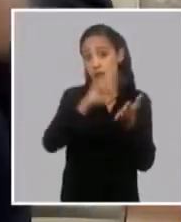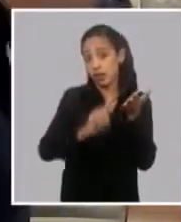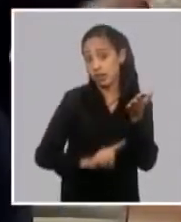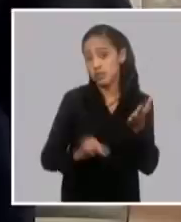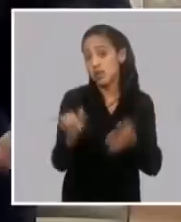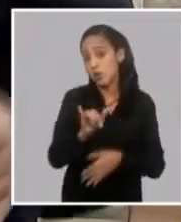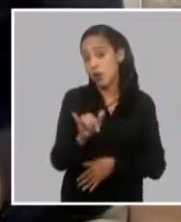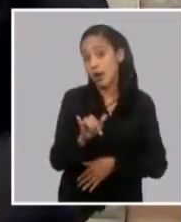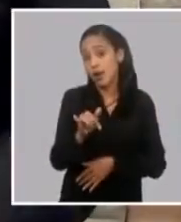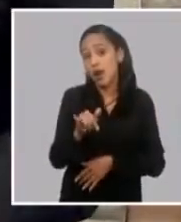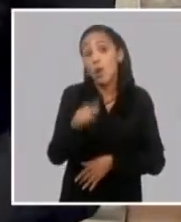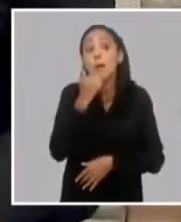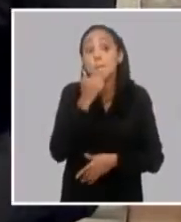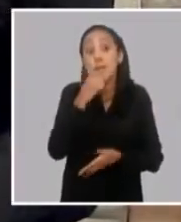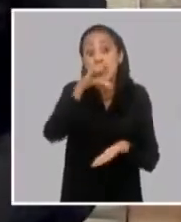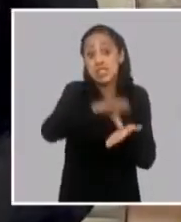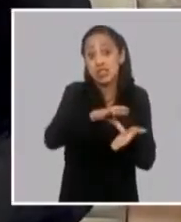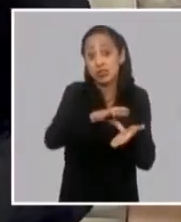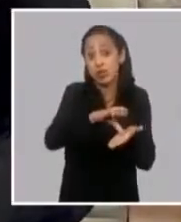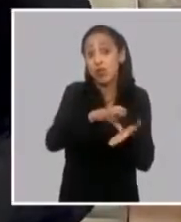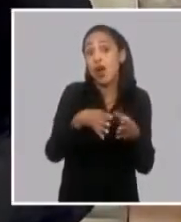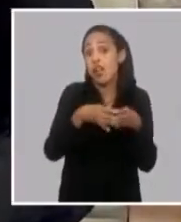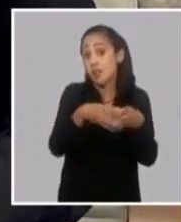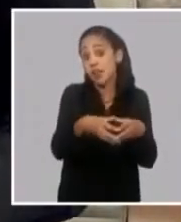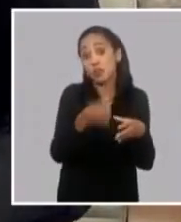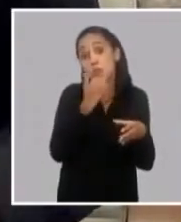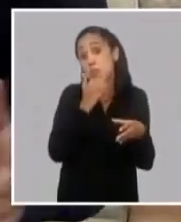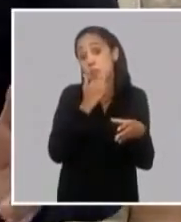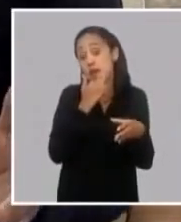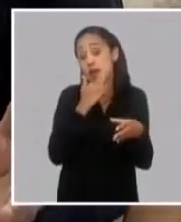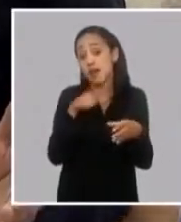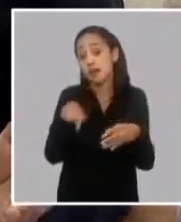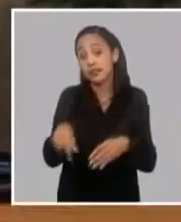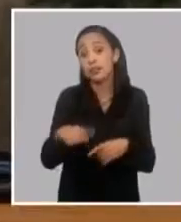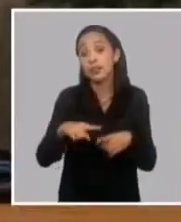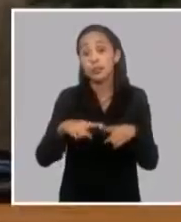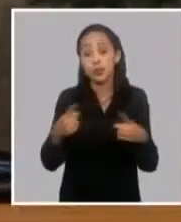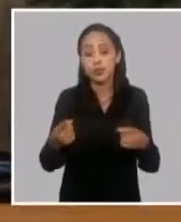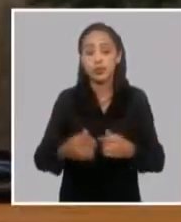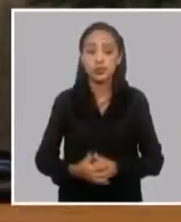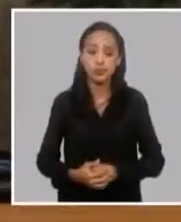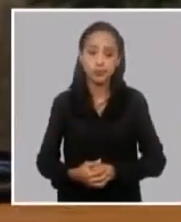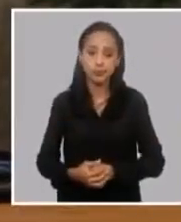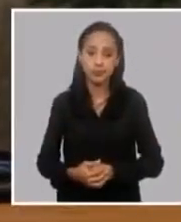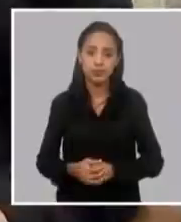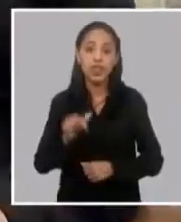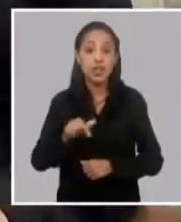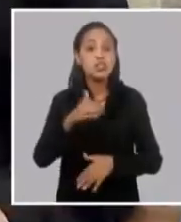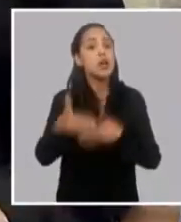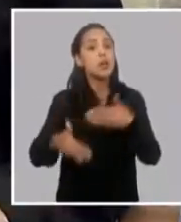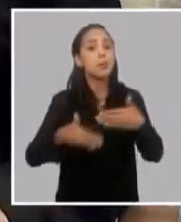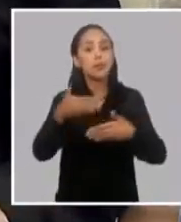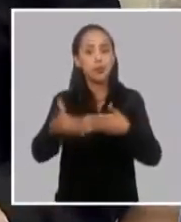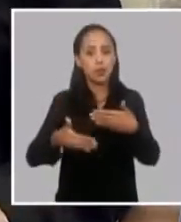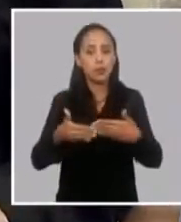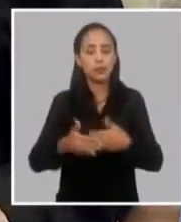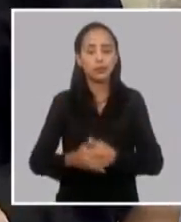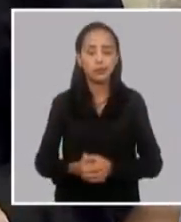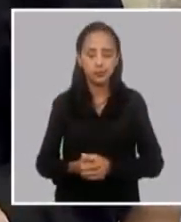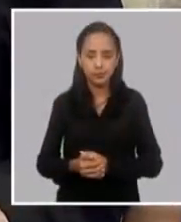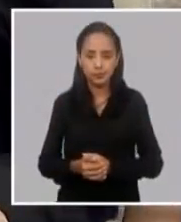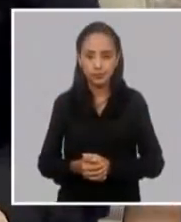pero se han incrementado a partir de la situación de la COVID. Tocan más apagones a menos circuitos. Entonces, ese es el tema, que al